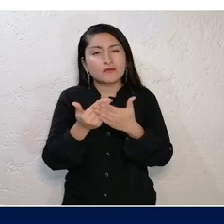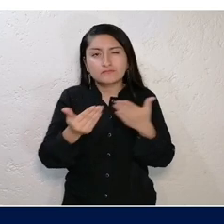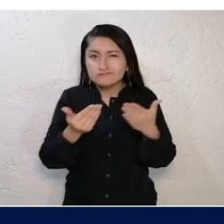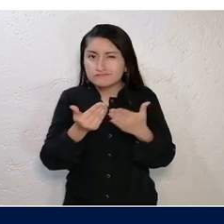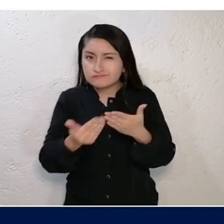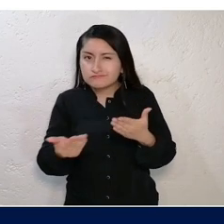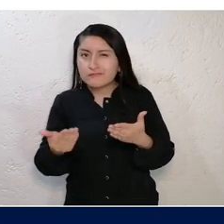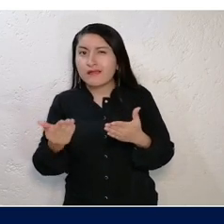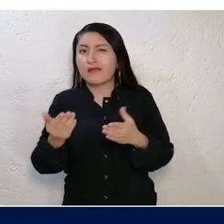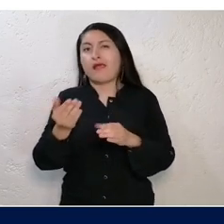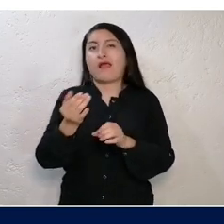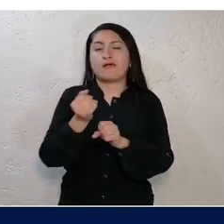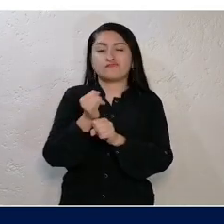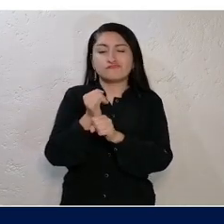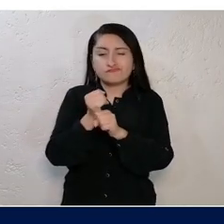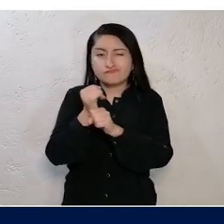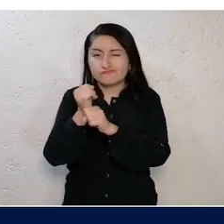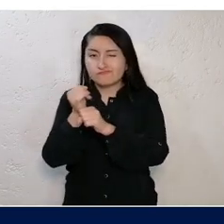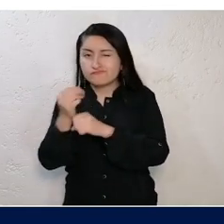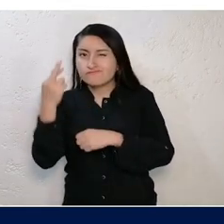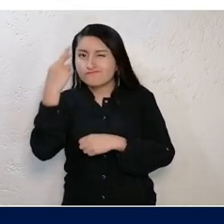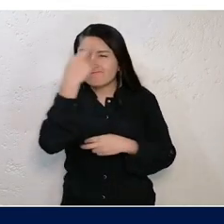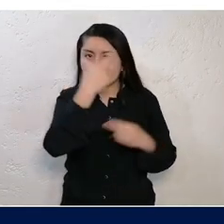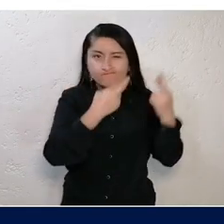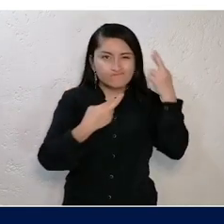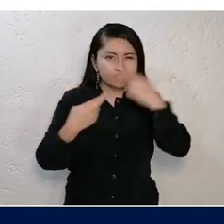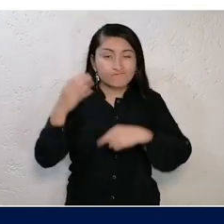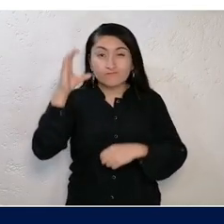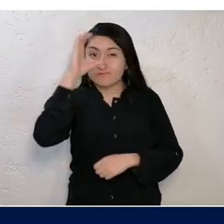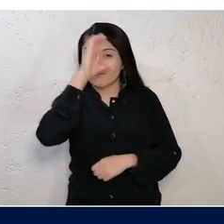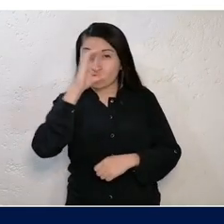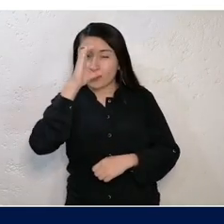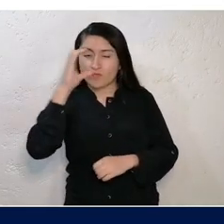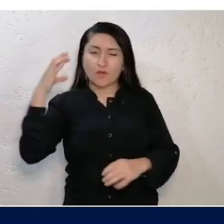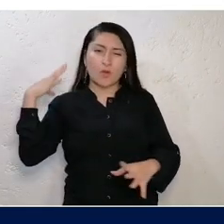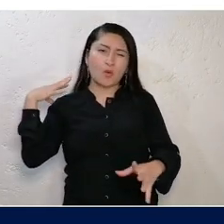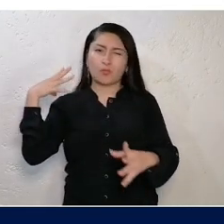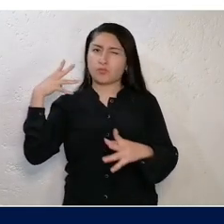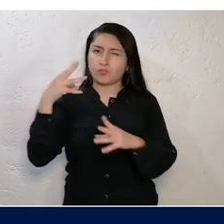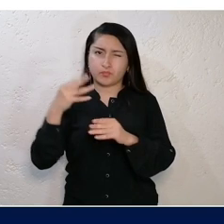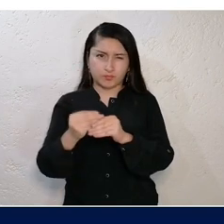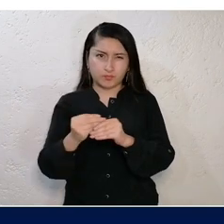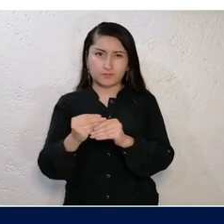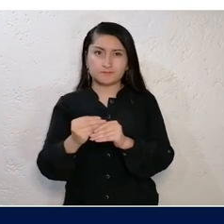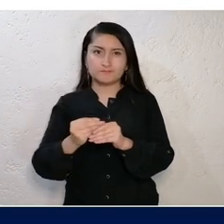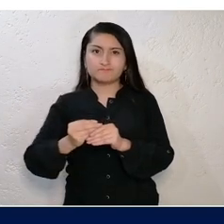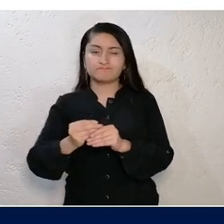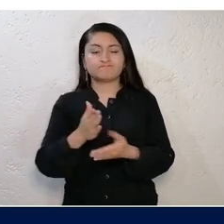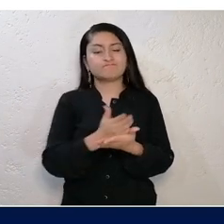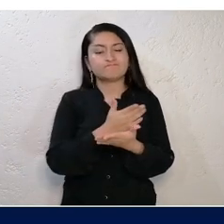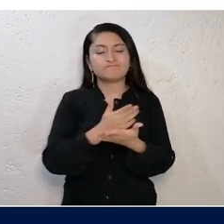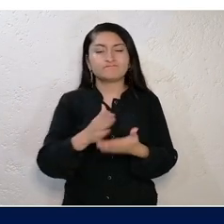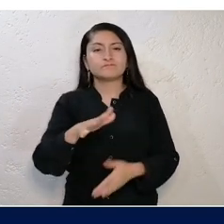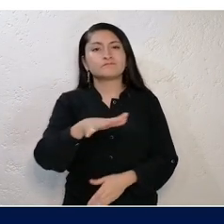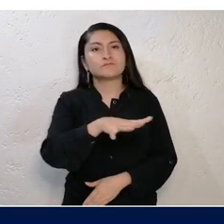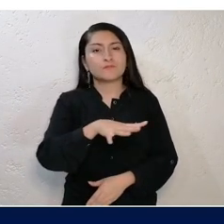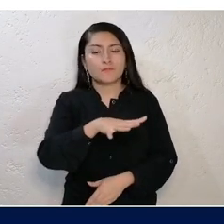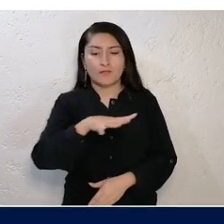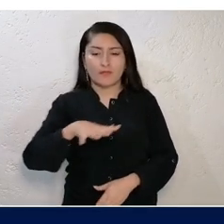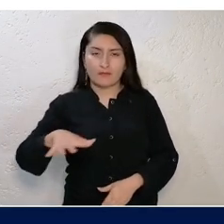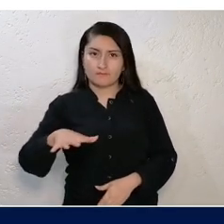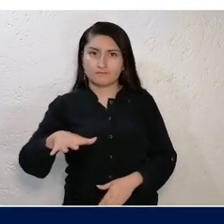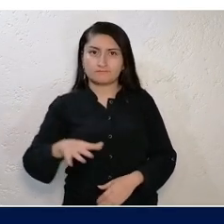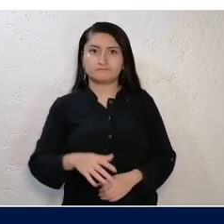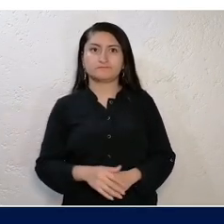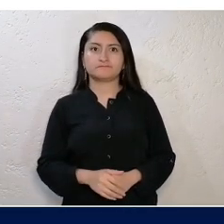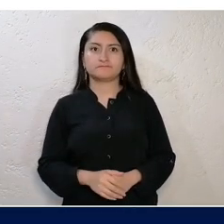tiene en la actualidad y que ha sido producto de investigaciones y estudios científicos, se agrupen en diferentes áreas.